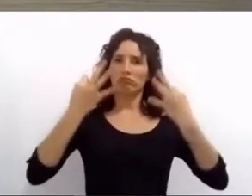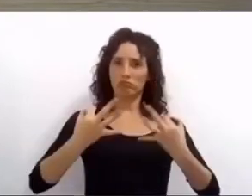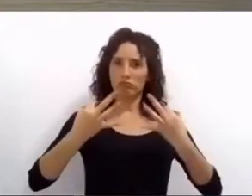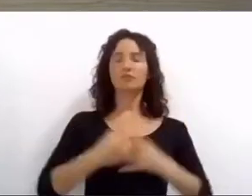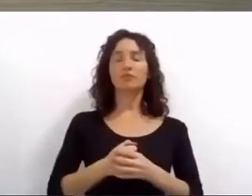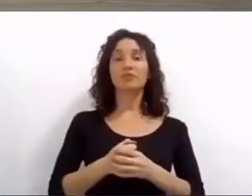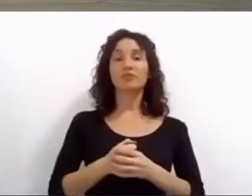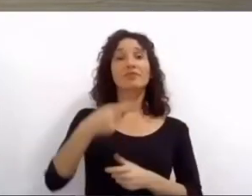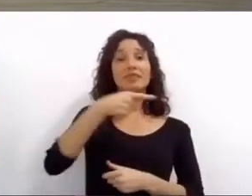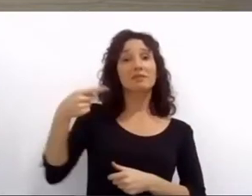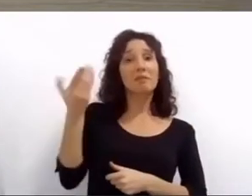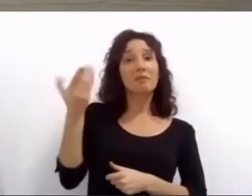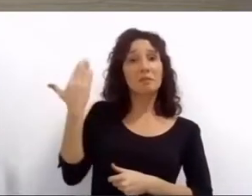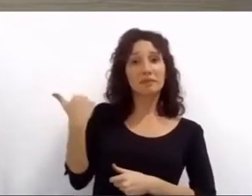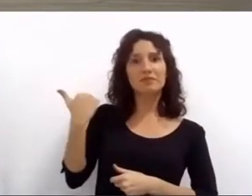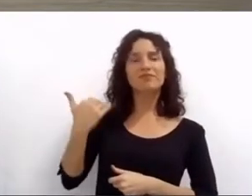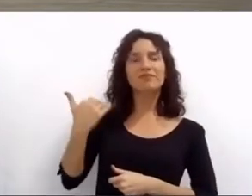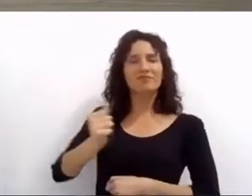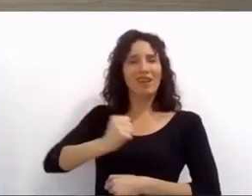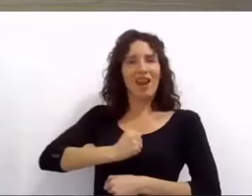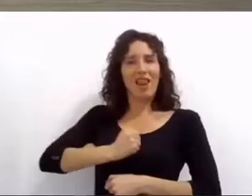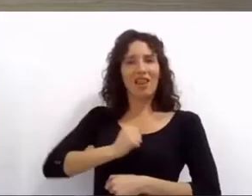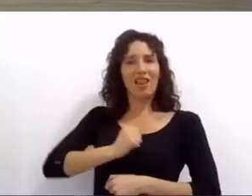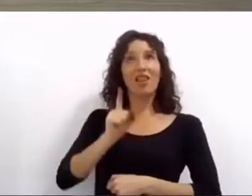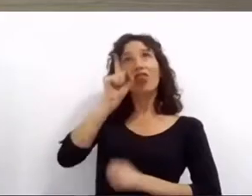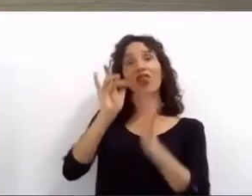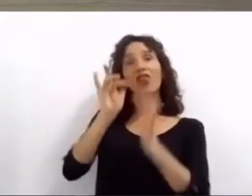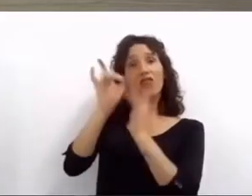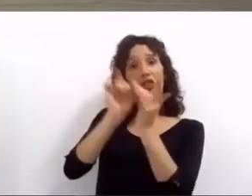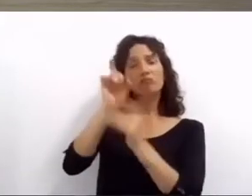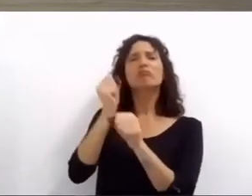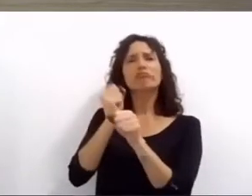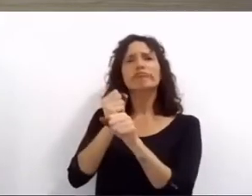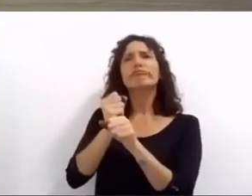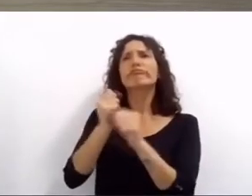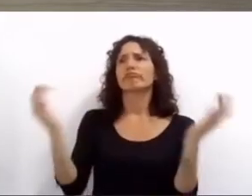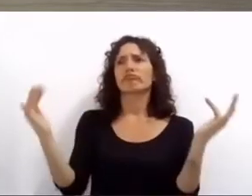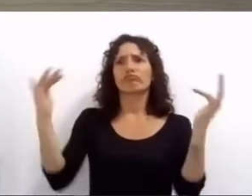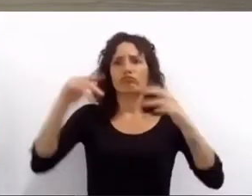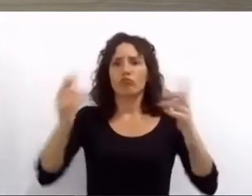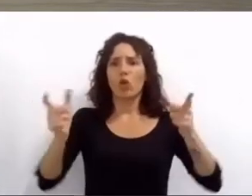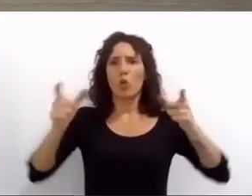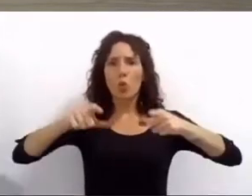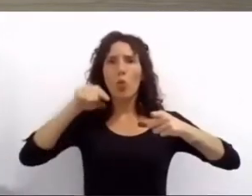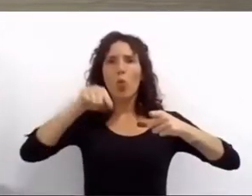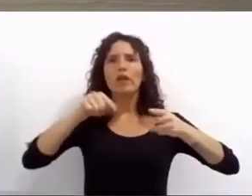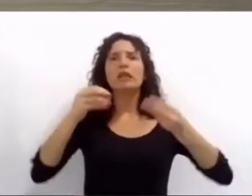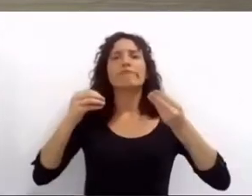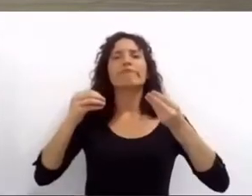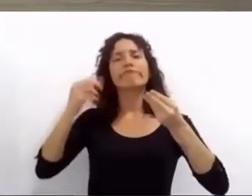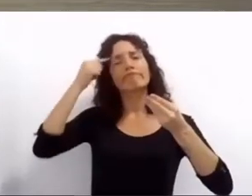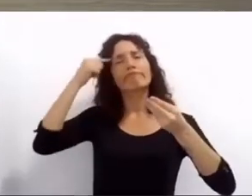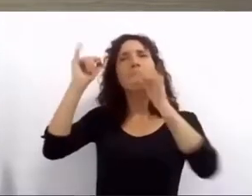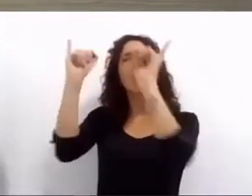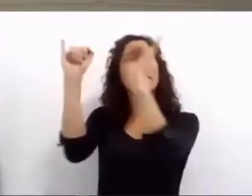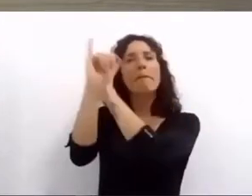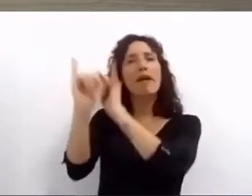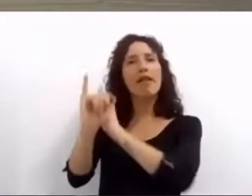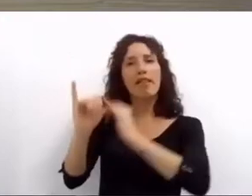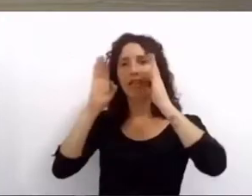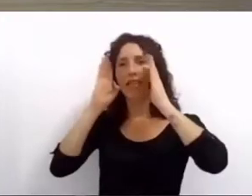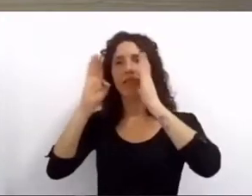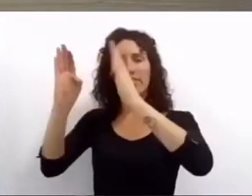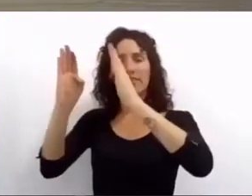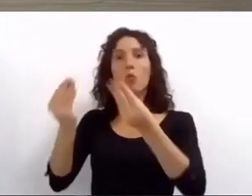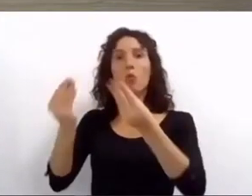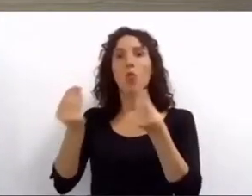mesa interreligiosa para trabajar unidos por la paz. Le comuniqué al fiscal regional, al fiscal